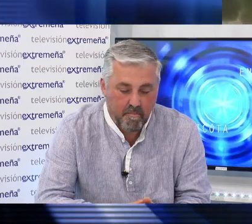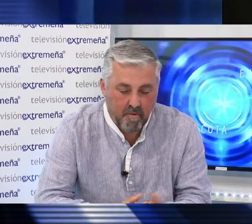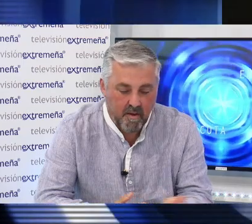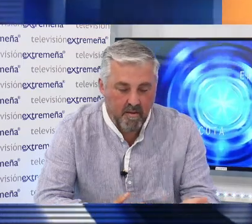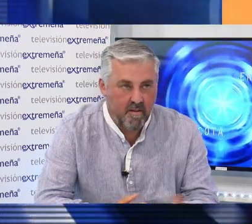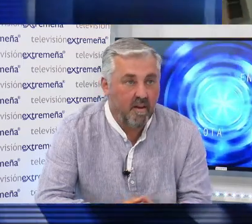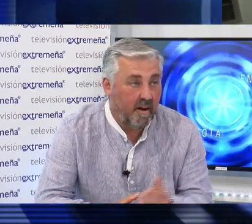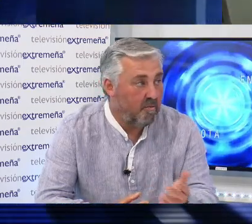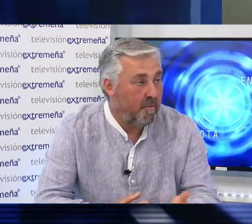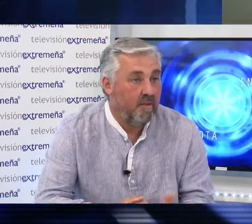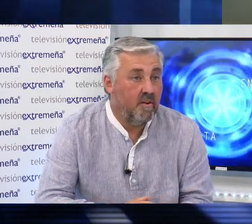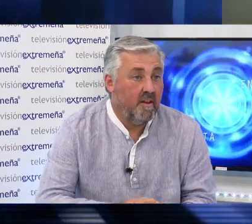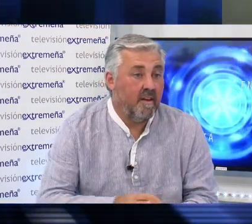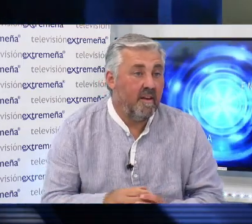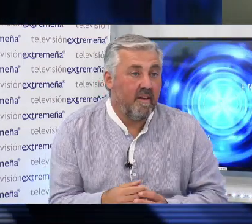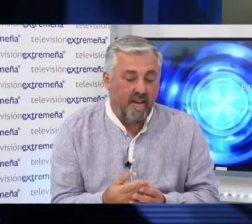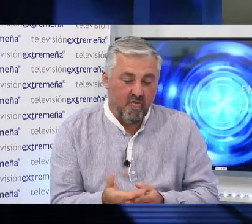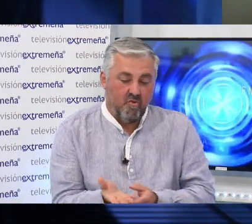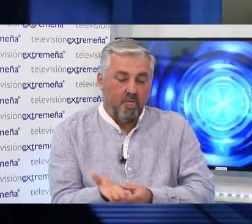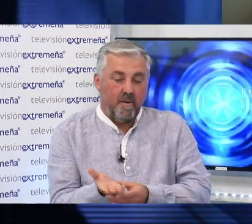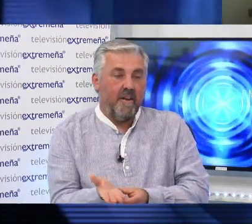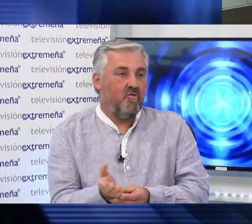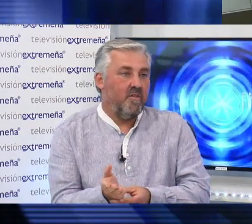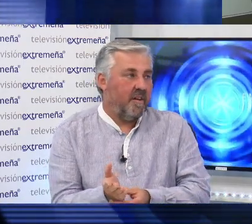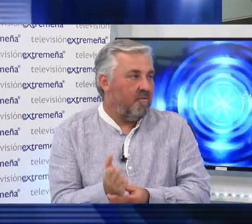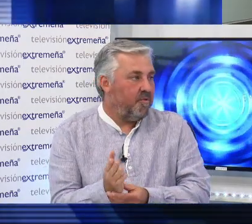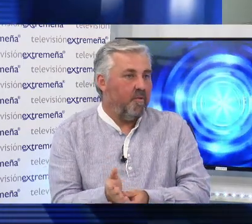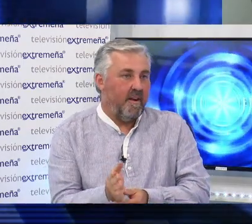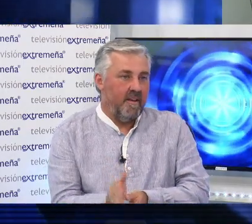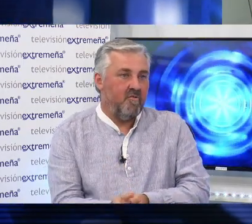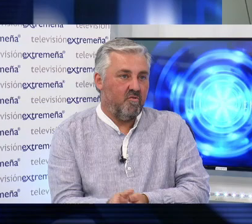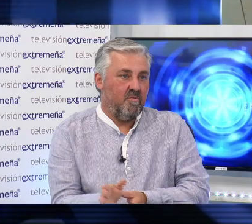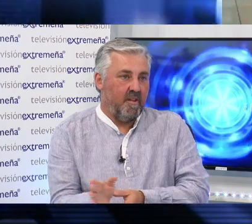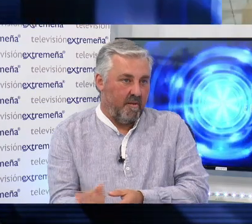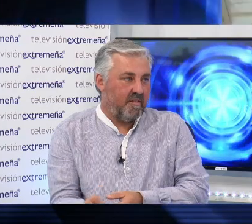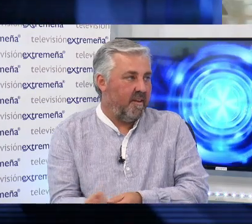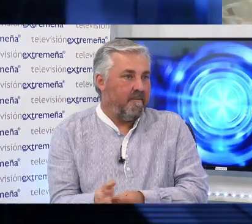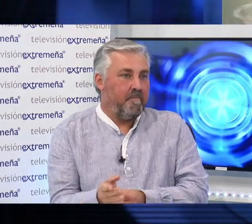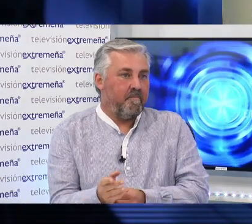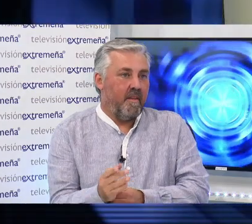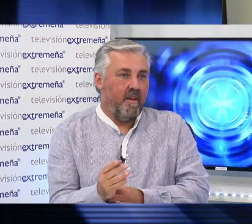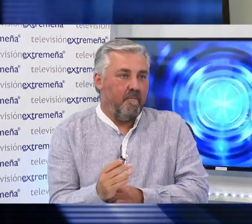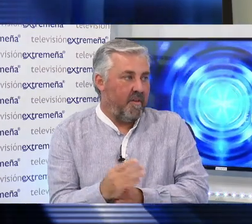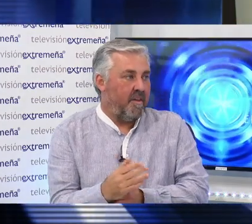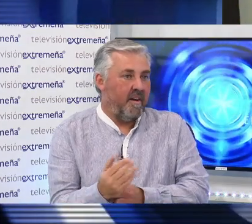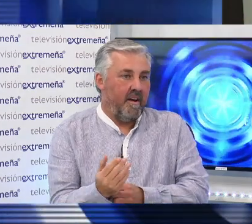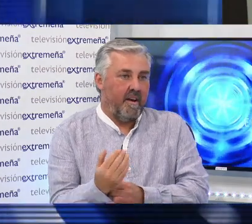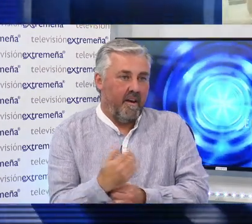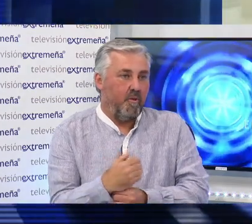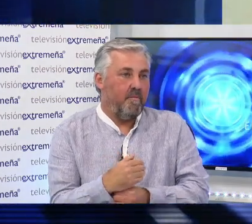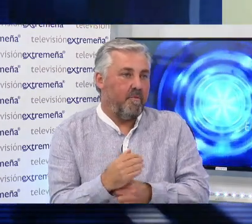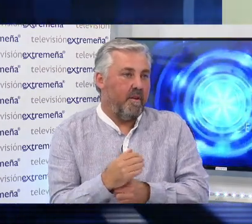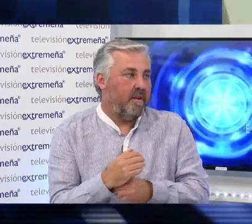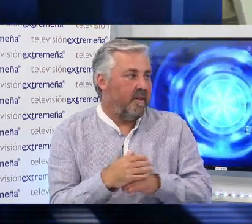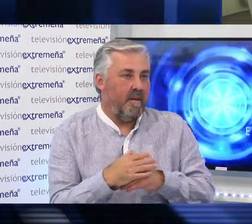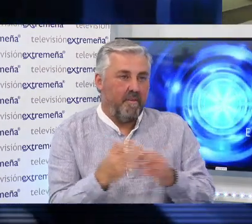las extremeñas, porque es algo privado. Y que ya, solo por el hecho de que un tribunal haya dicho derribe 6, empieza a